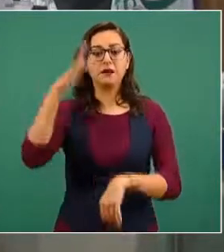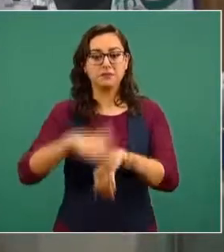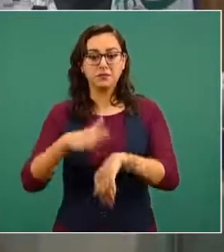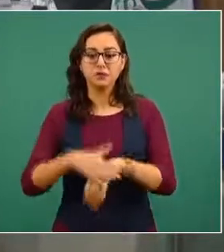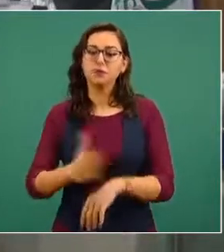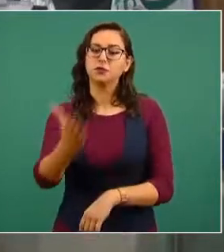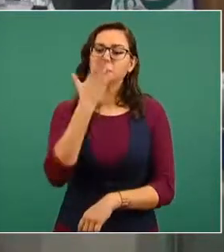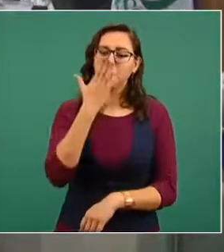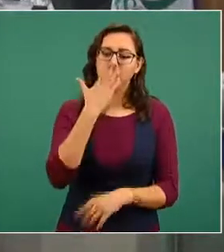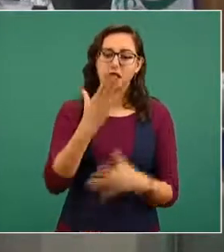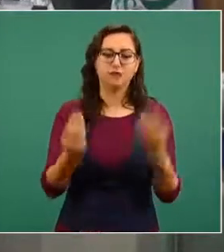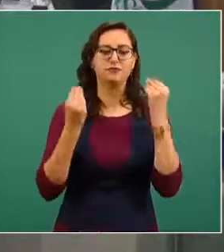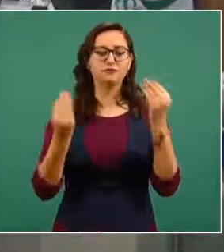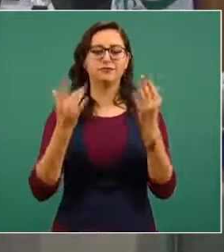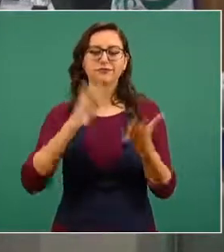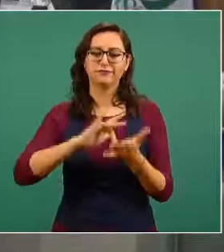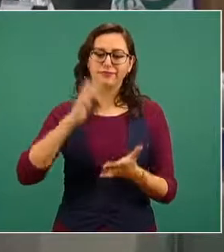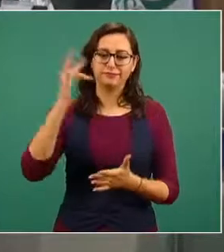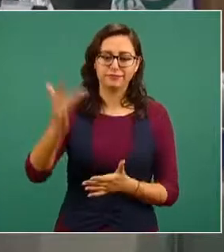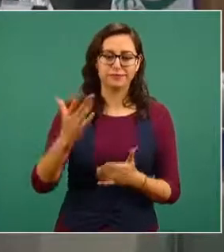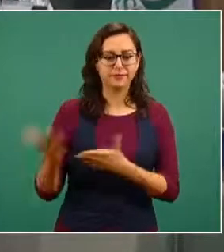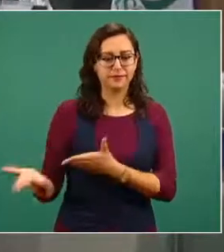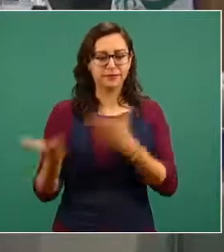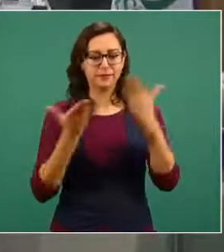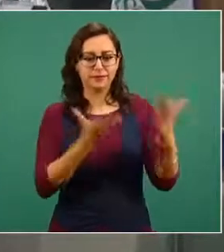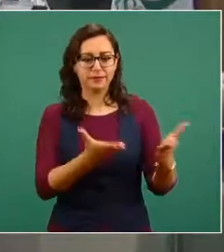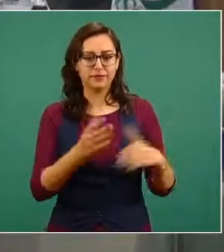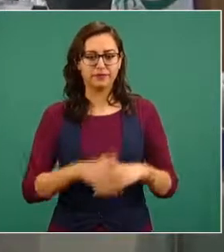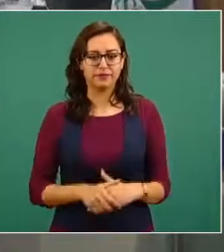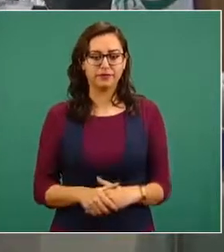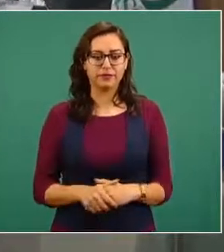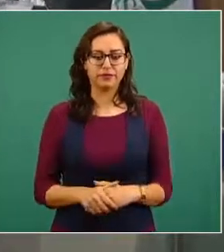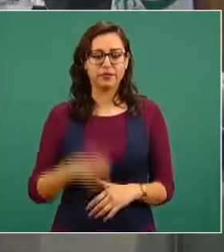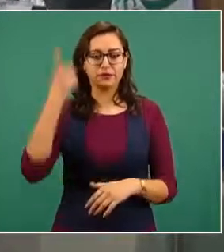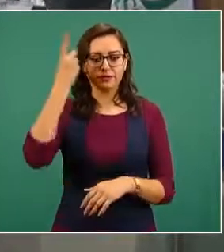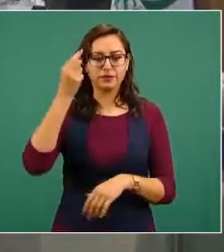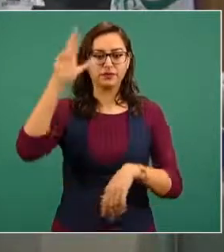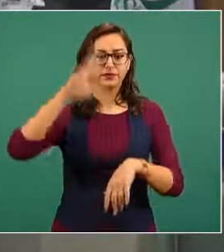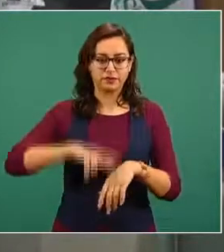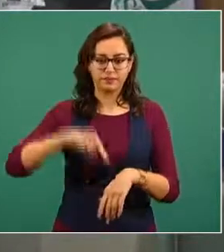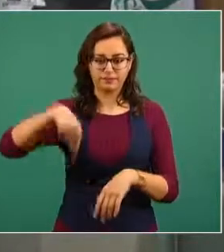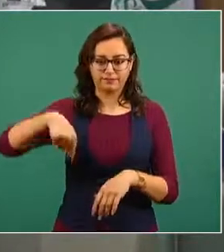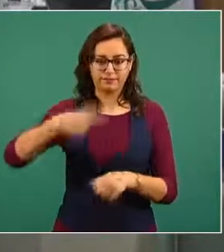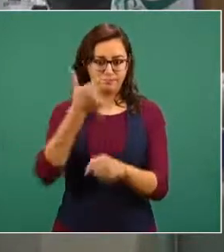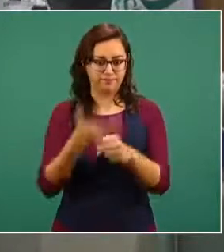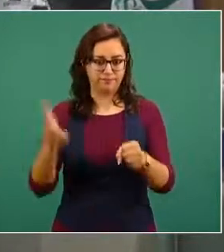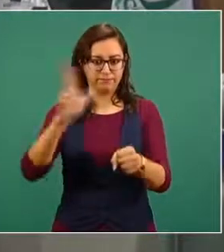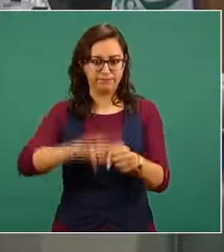muchas gracias. Les doy la palabra al director de este hospital.